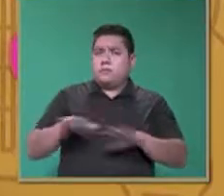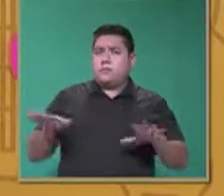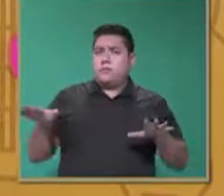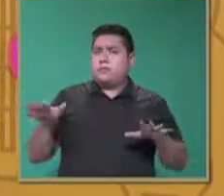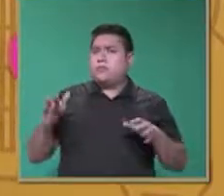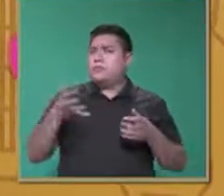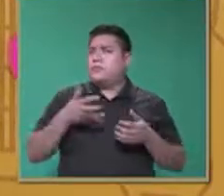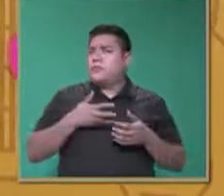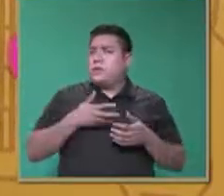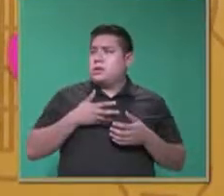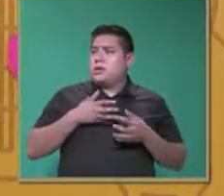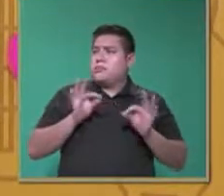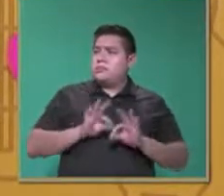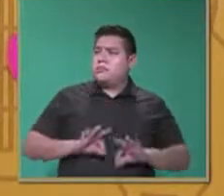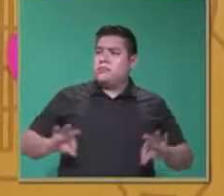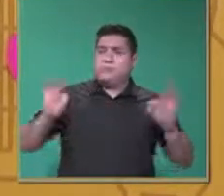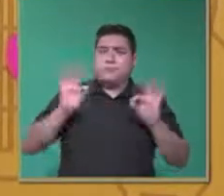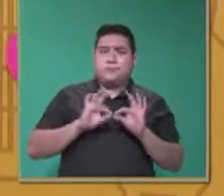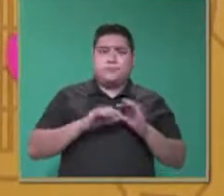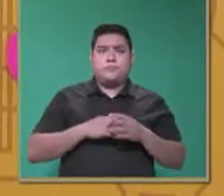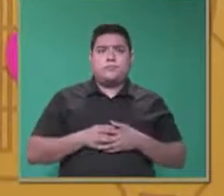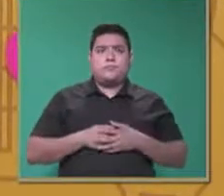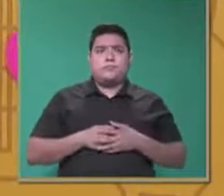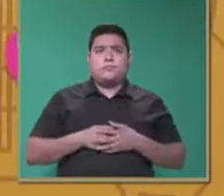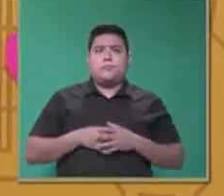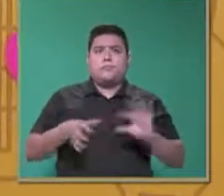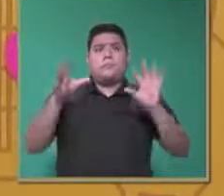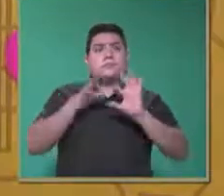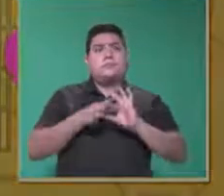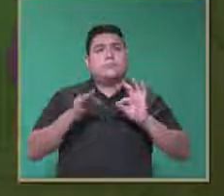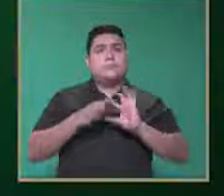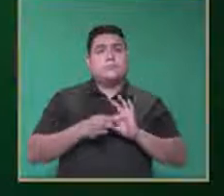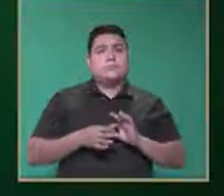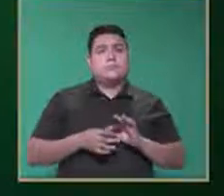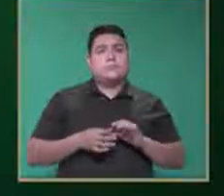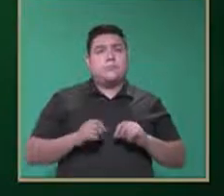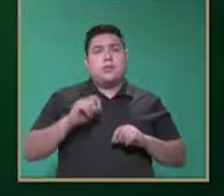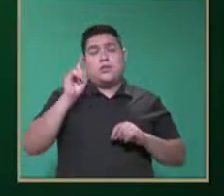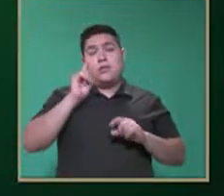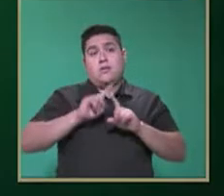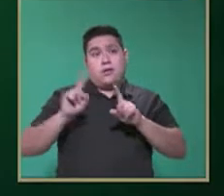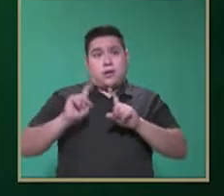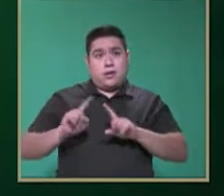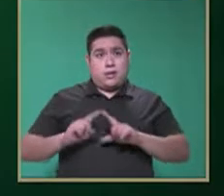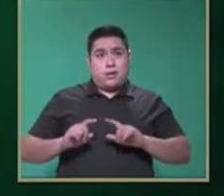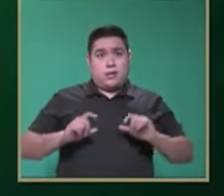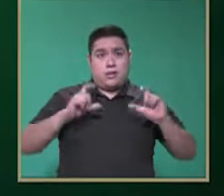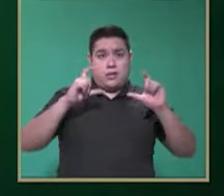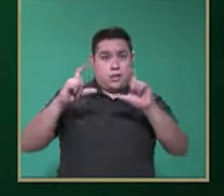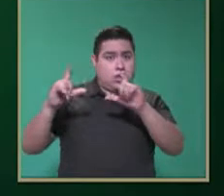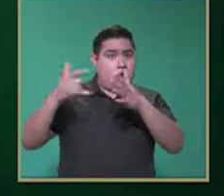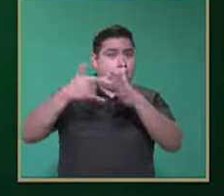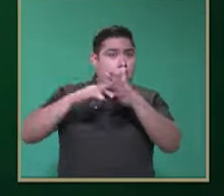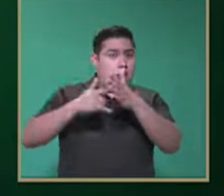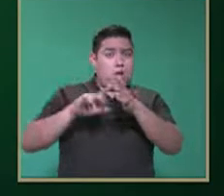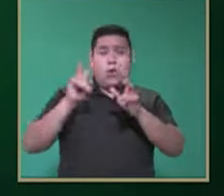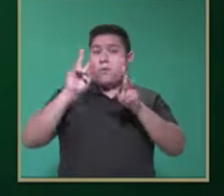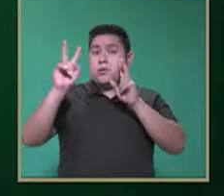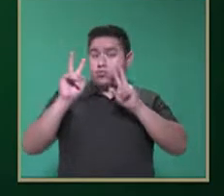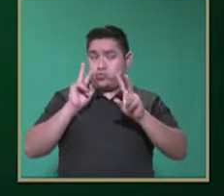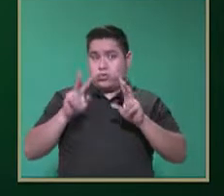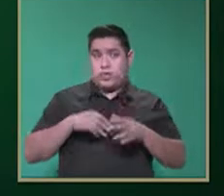que es muy importante. Se describen estas láminas, maestra, este horario que estamos viendo.